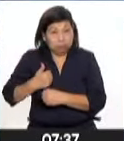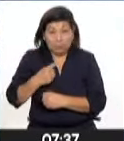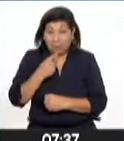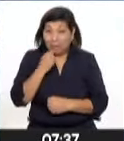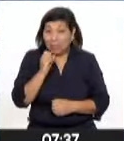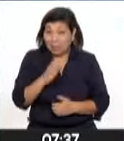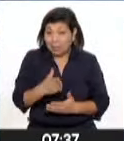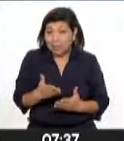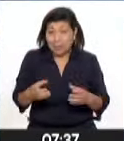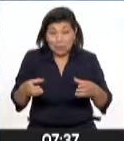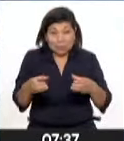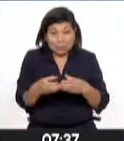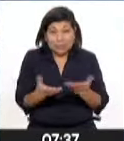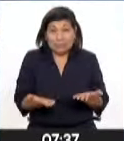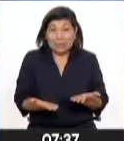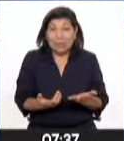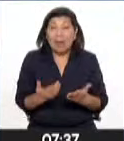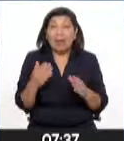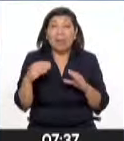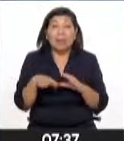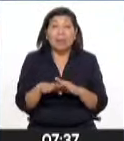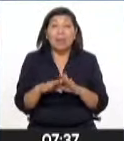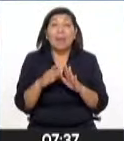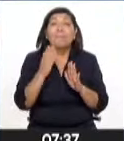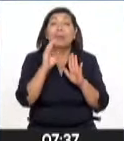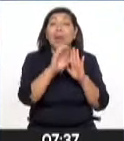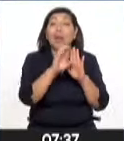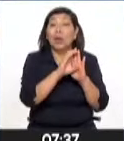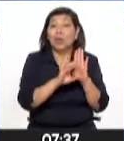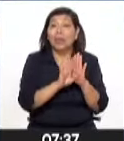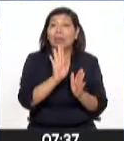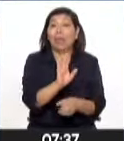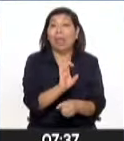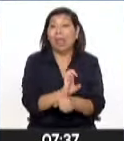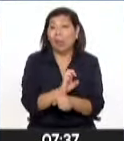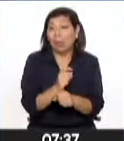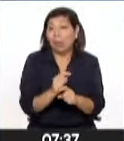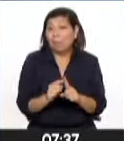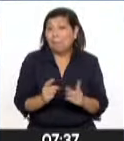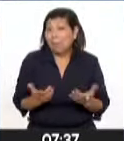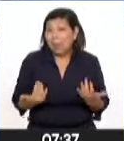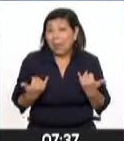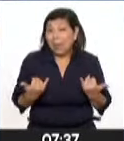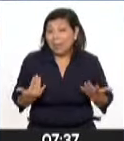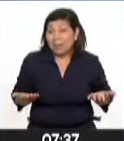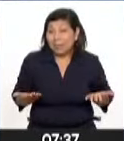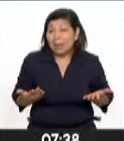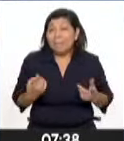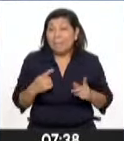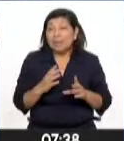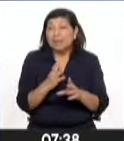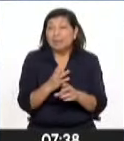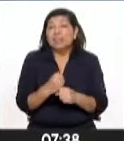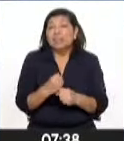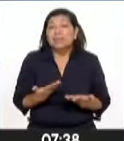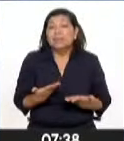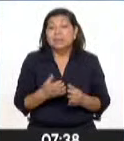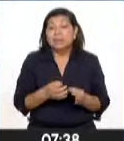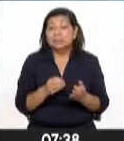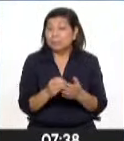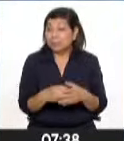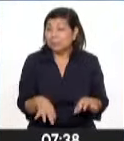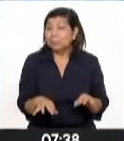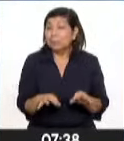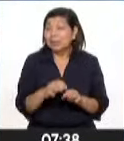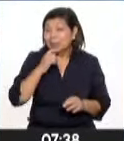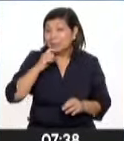nos señala que esta es una decisión dentro del marco constitucional ecuatoriano. Pero definitivamente acá para tomar una decisión de tal envergadura